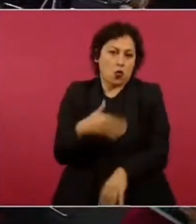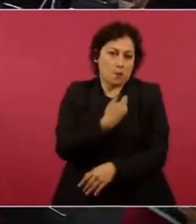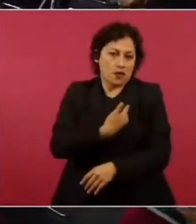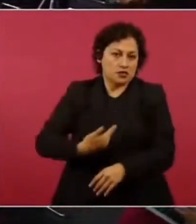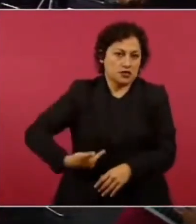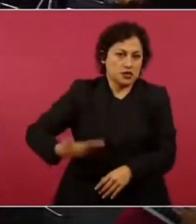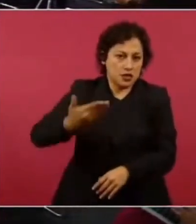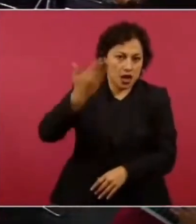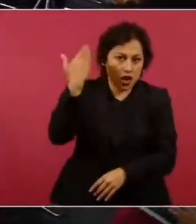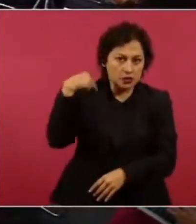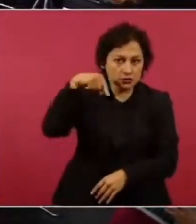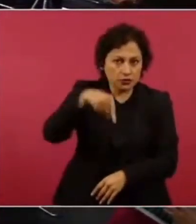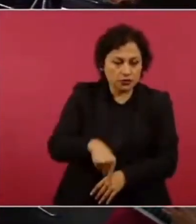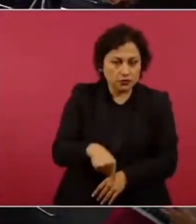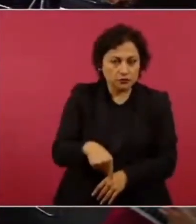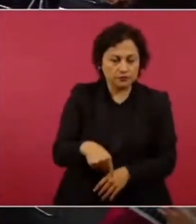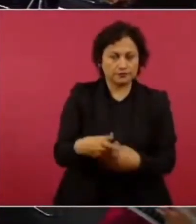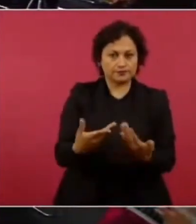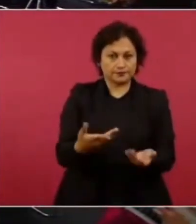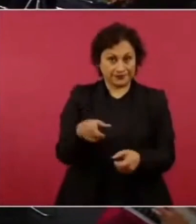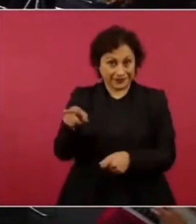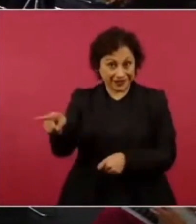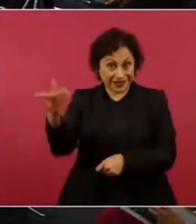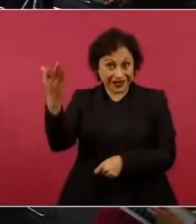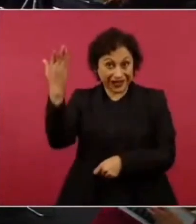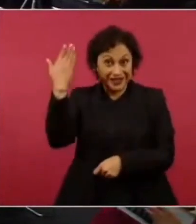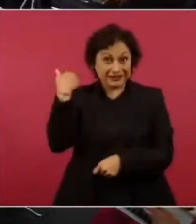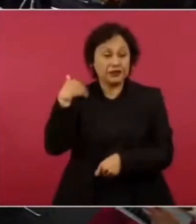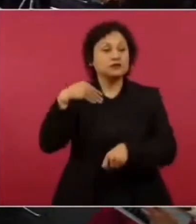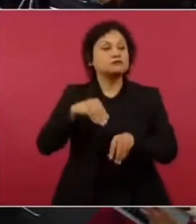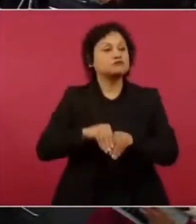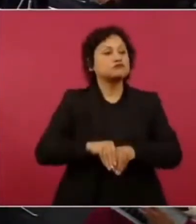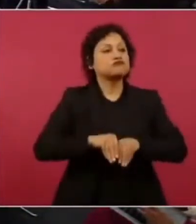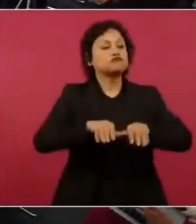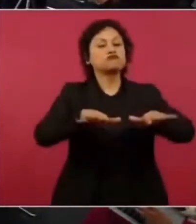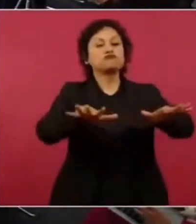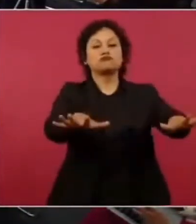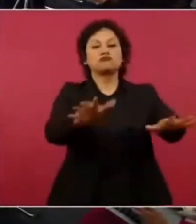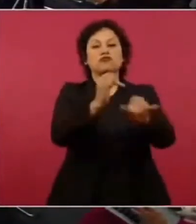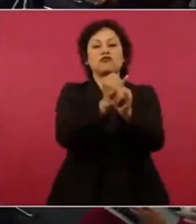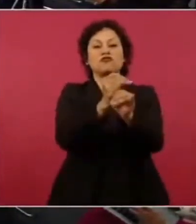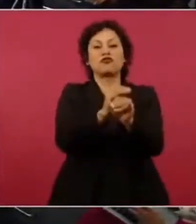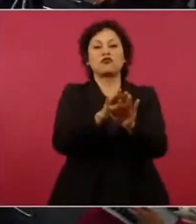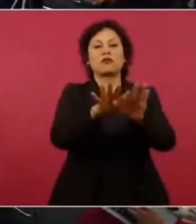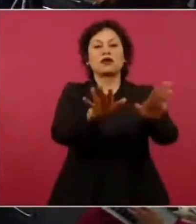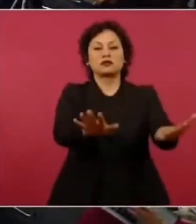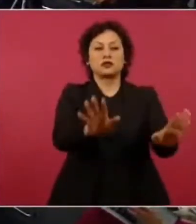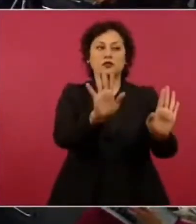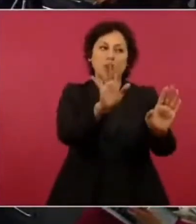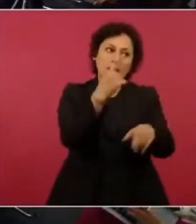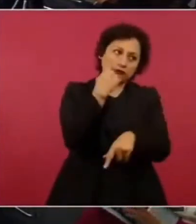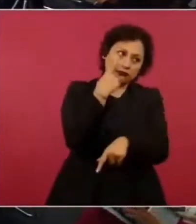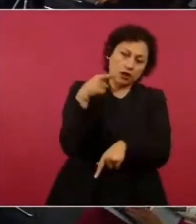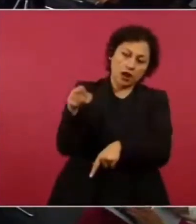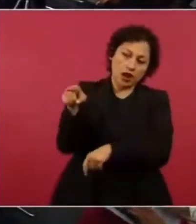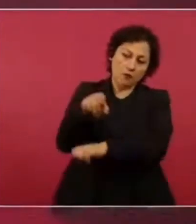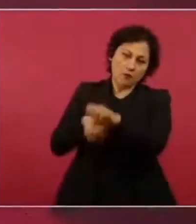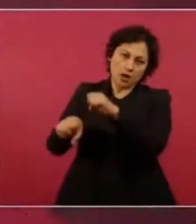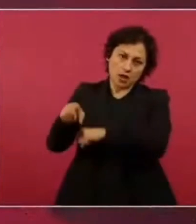informó cuando se iba a llevar a cabo el rescate de las empresas y de los bancos